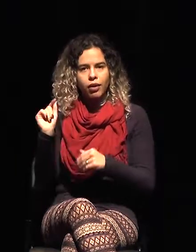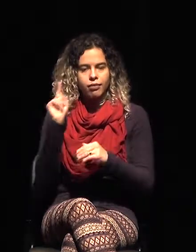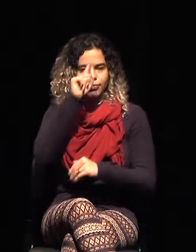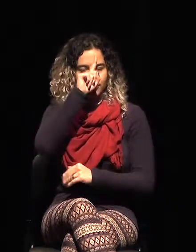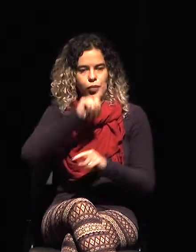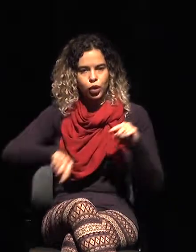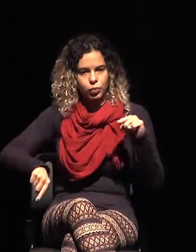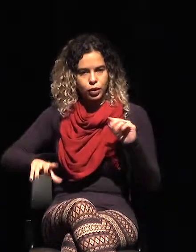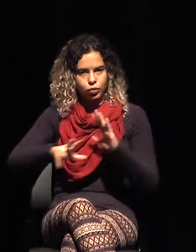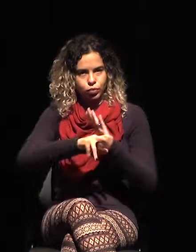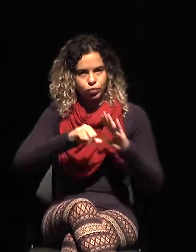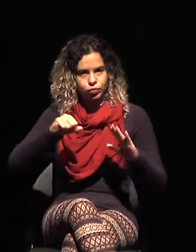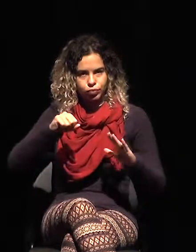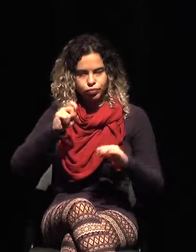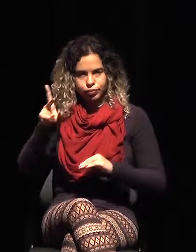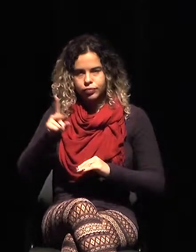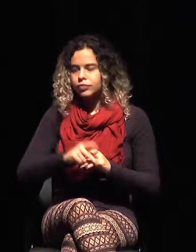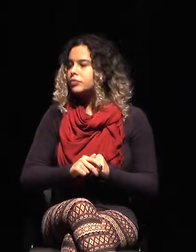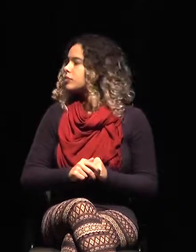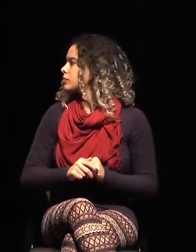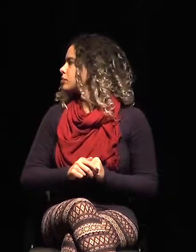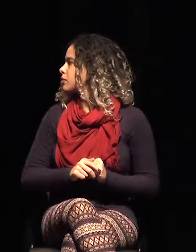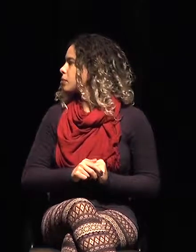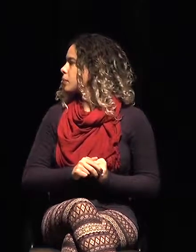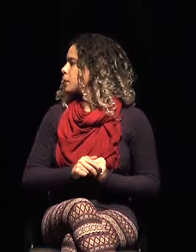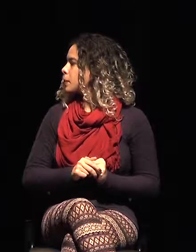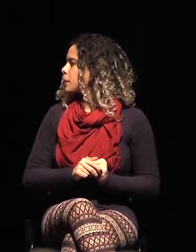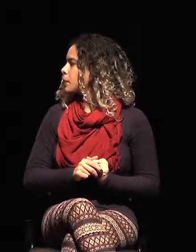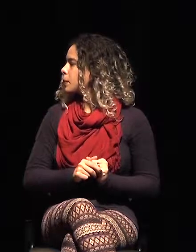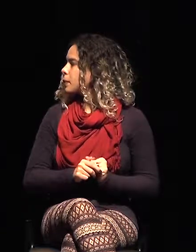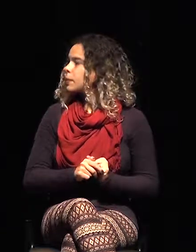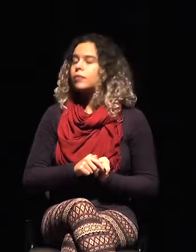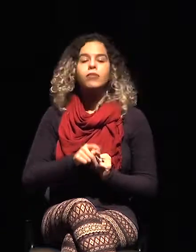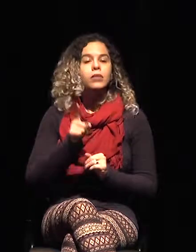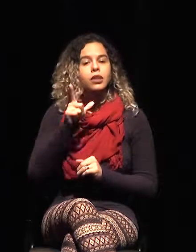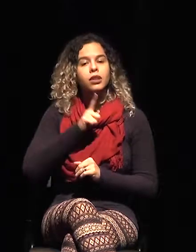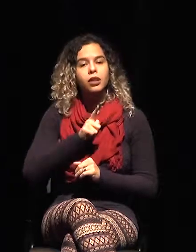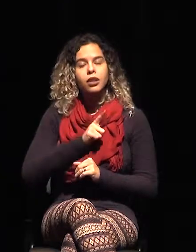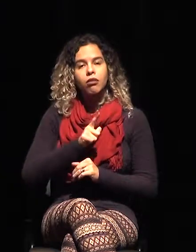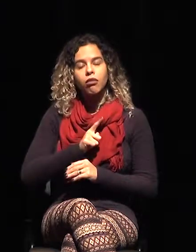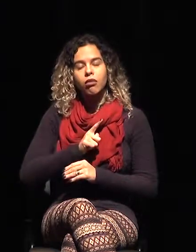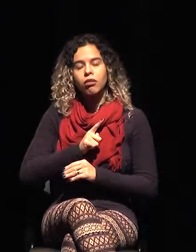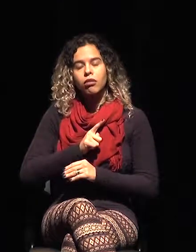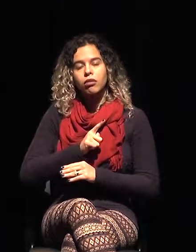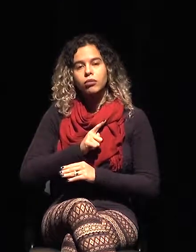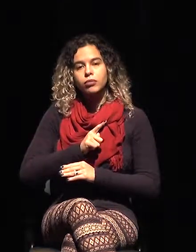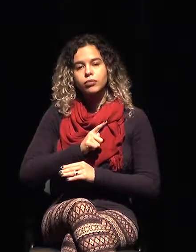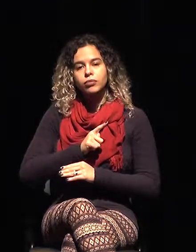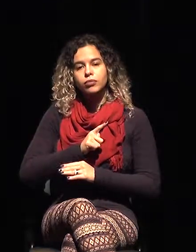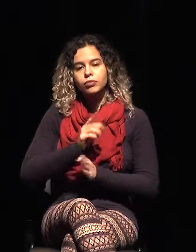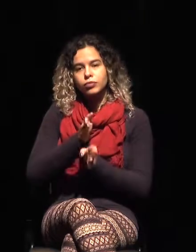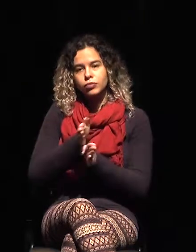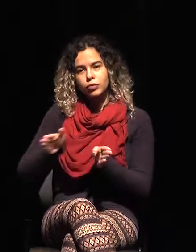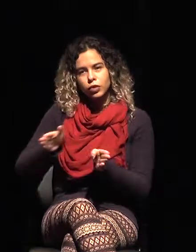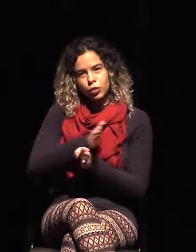Aquí una imagen que nos muestra parte de la frontera de Uruguay con el estado de Río Grande, el sur.